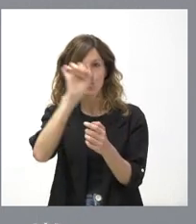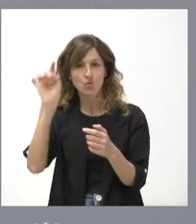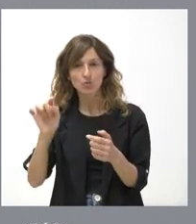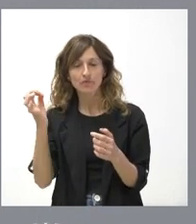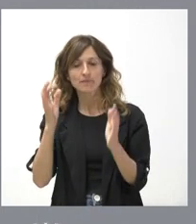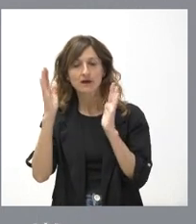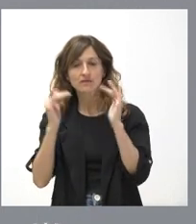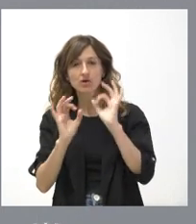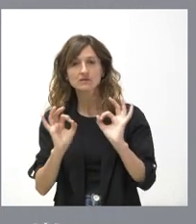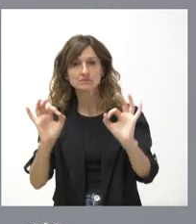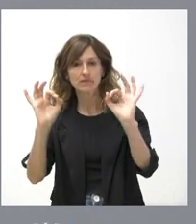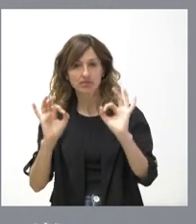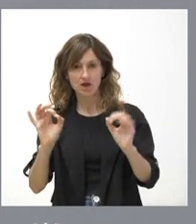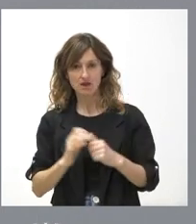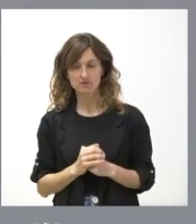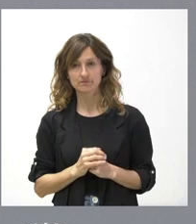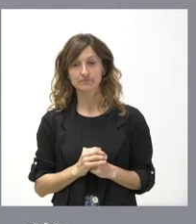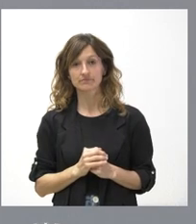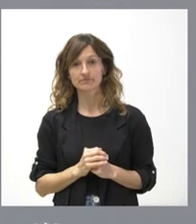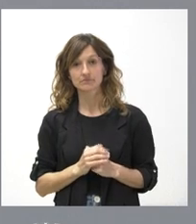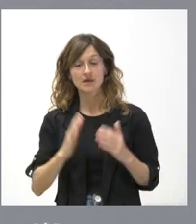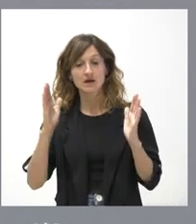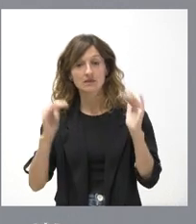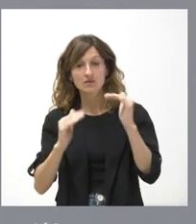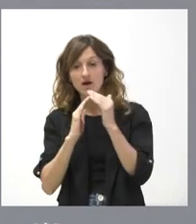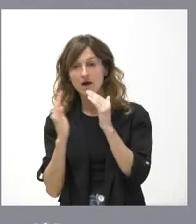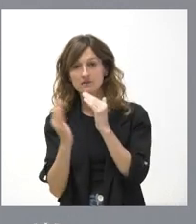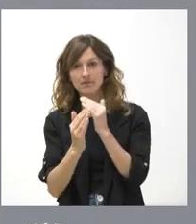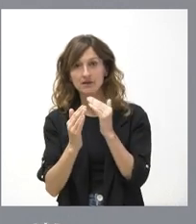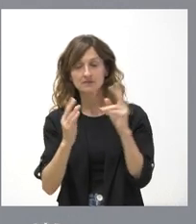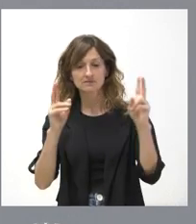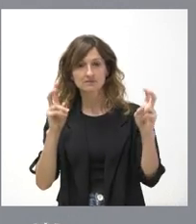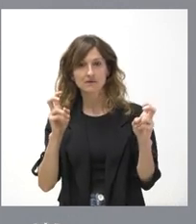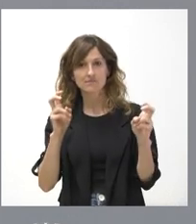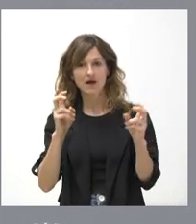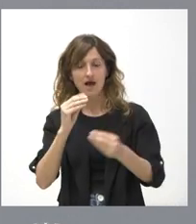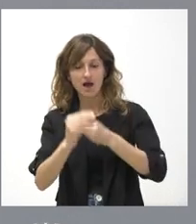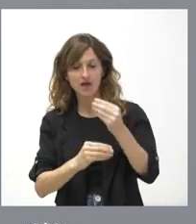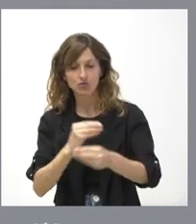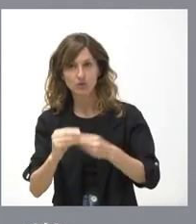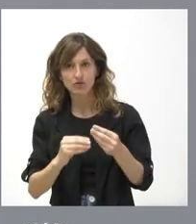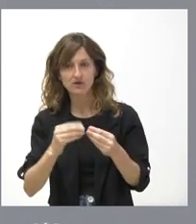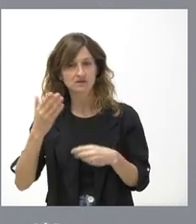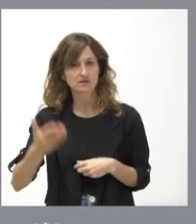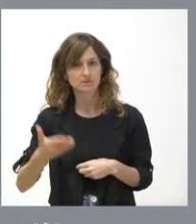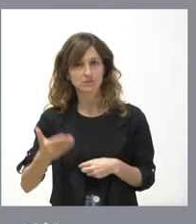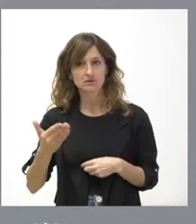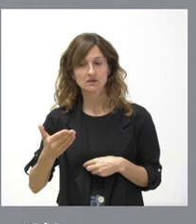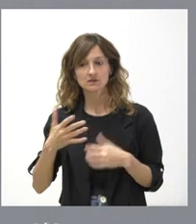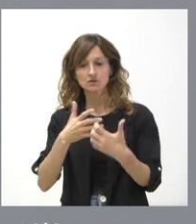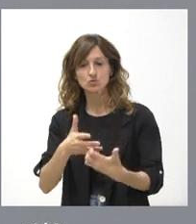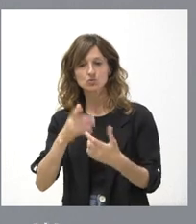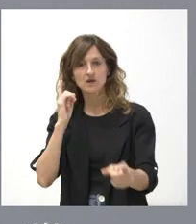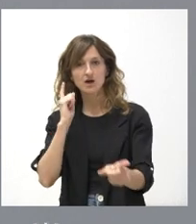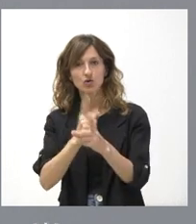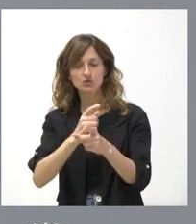una atención específica. Y esta atención específica la realizamos a través del conjunto de una serie de actuaciones que, por lo tanto, son muy importantes en la lucha contra